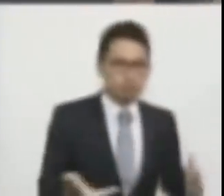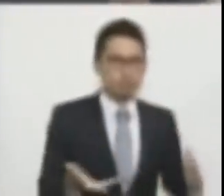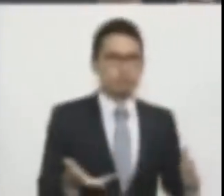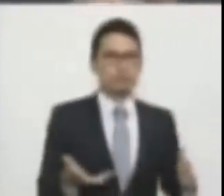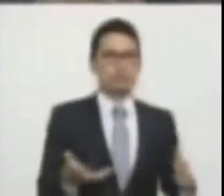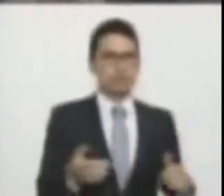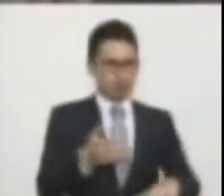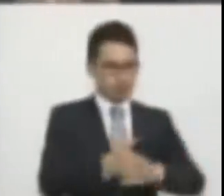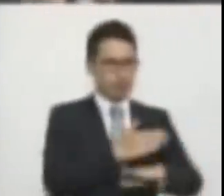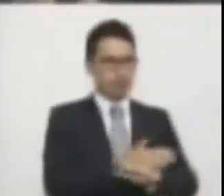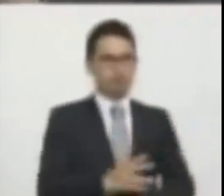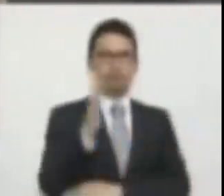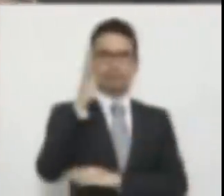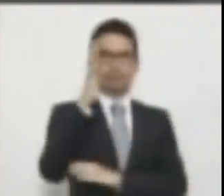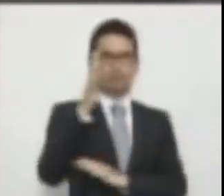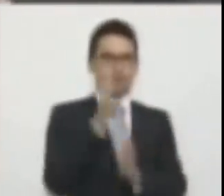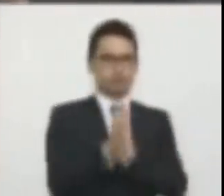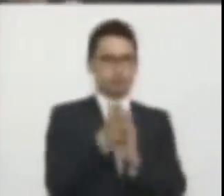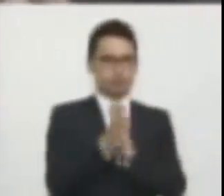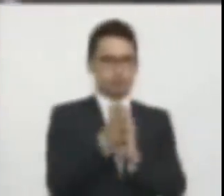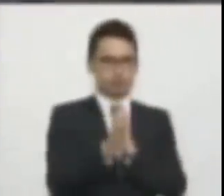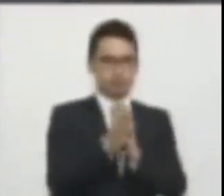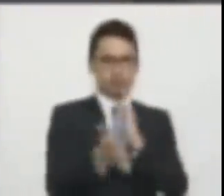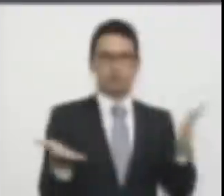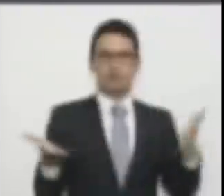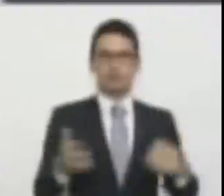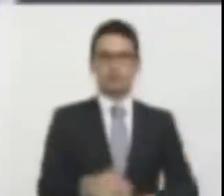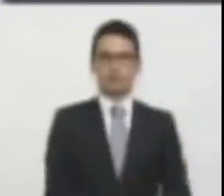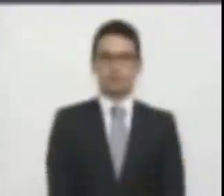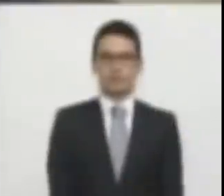esa magnífica presentación sobre ese punto.